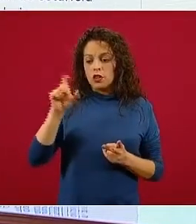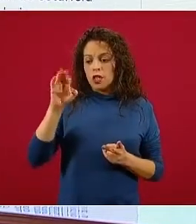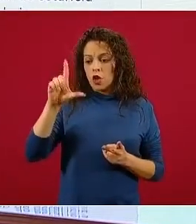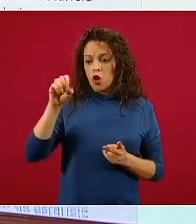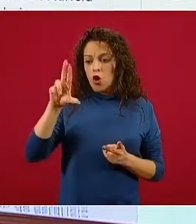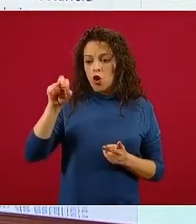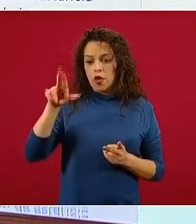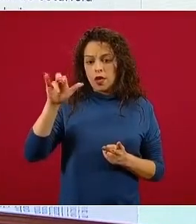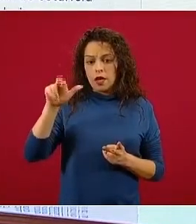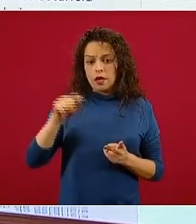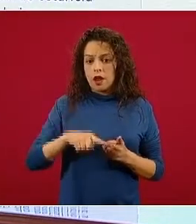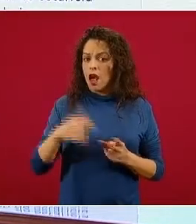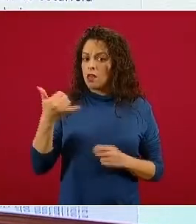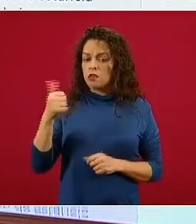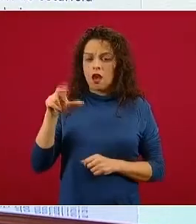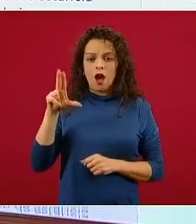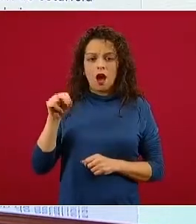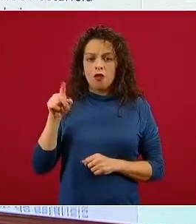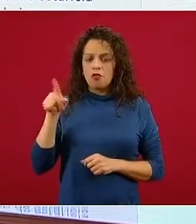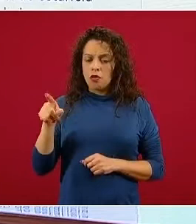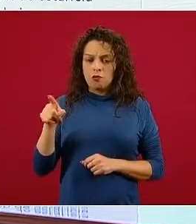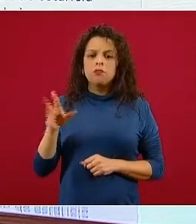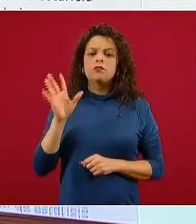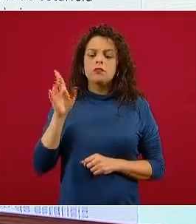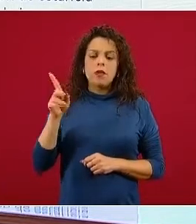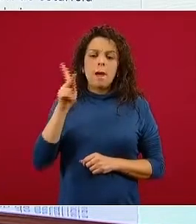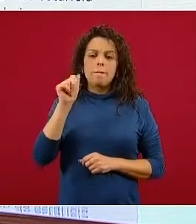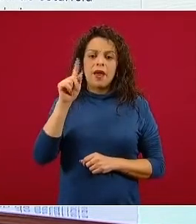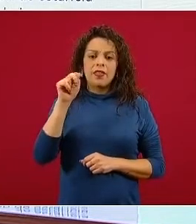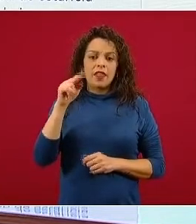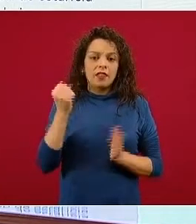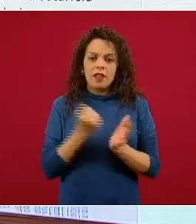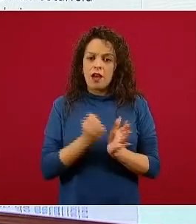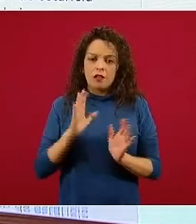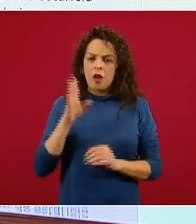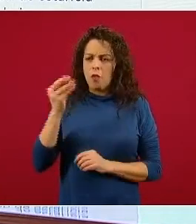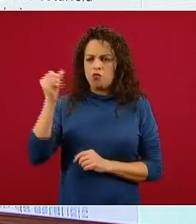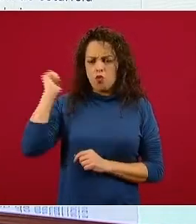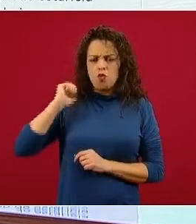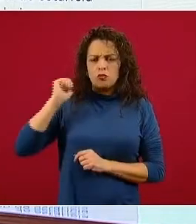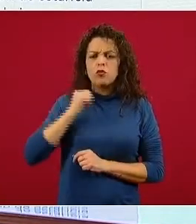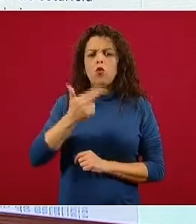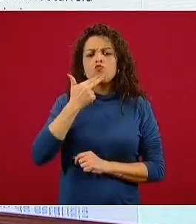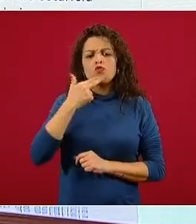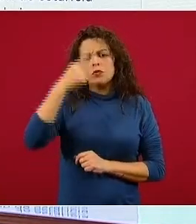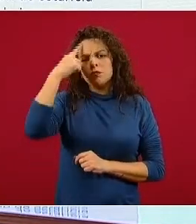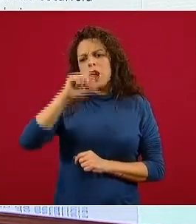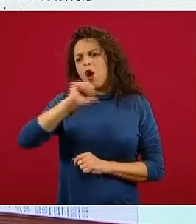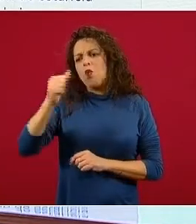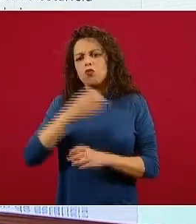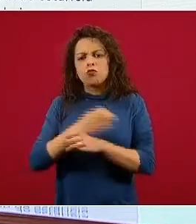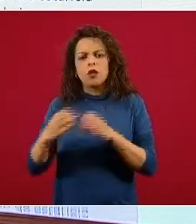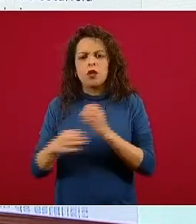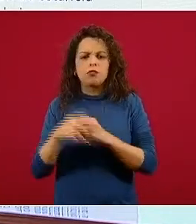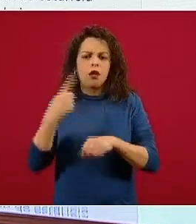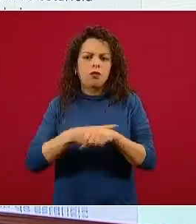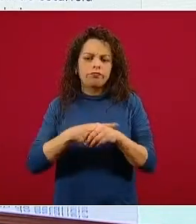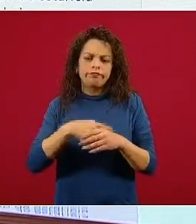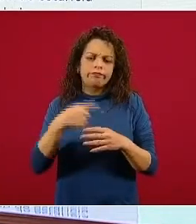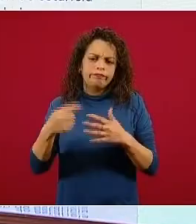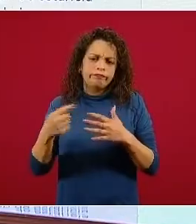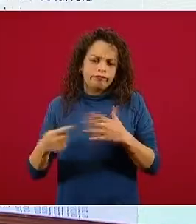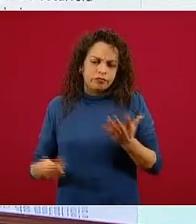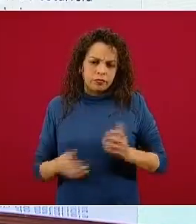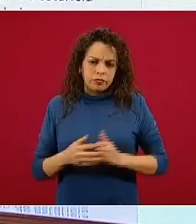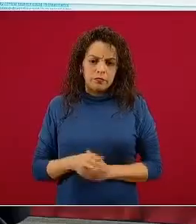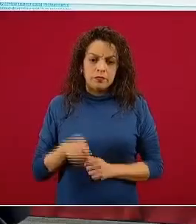tiene patente, es un producto bastante antiguo que se utiliza primariamente para otras indicaciones. Es un fármaco que en su